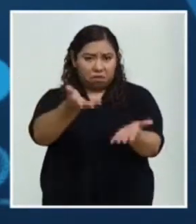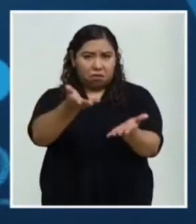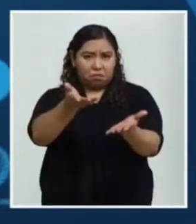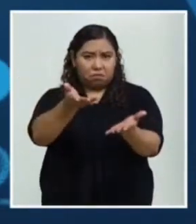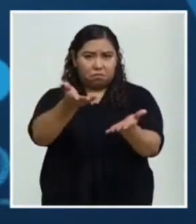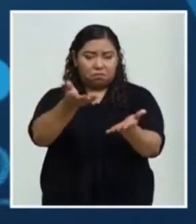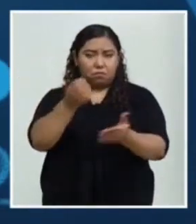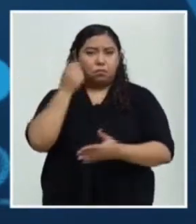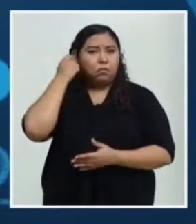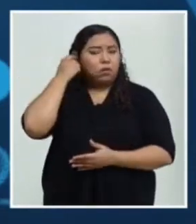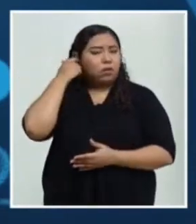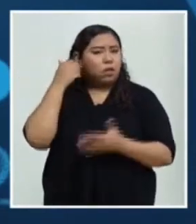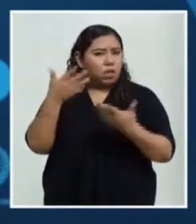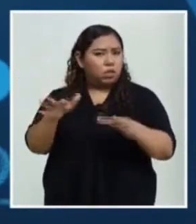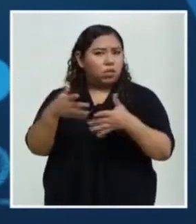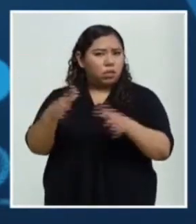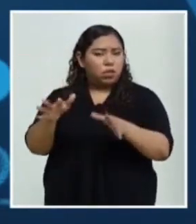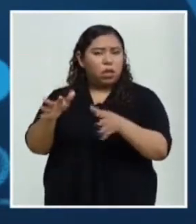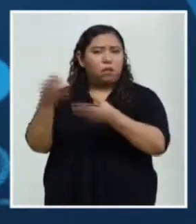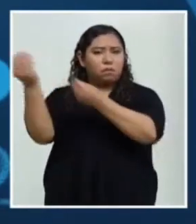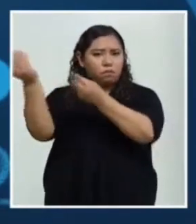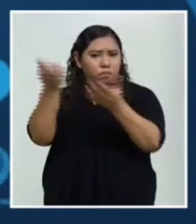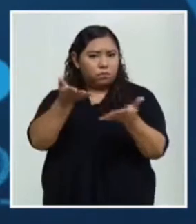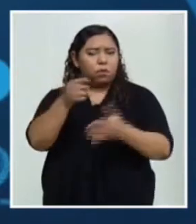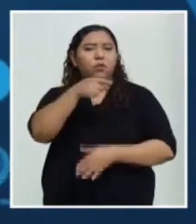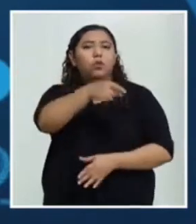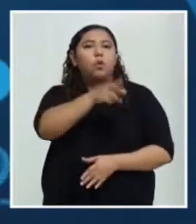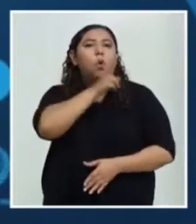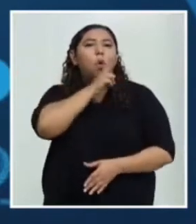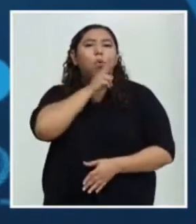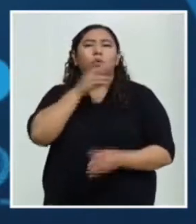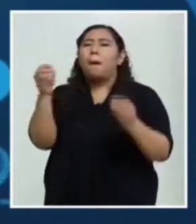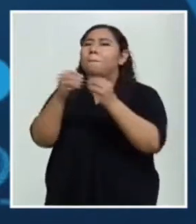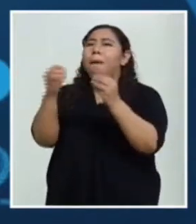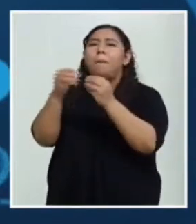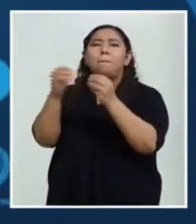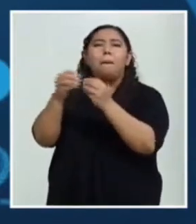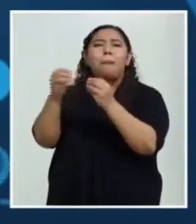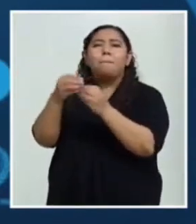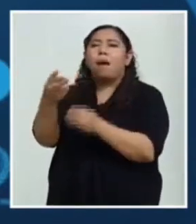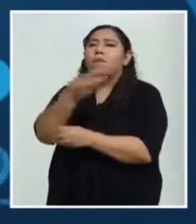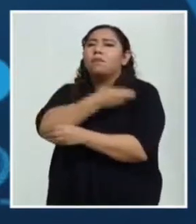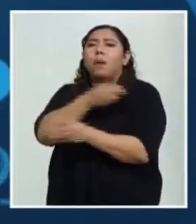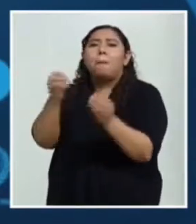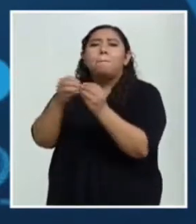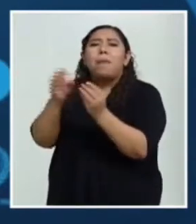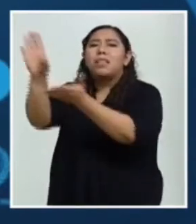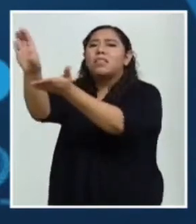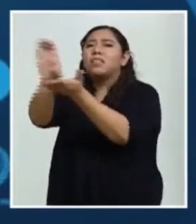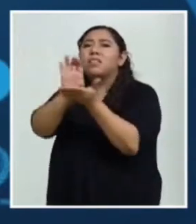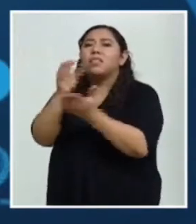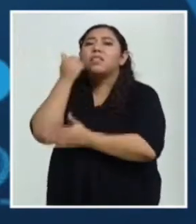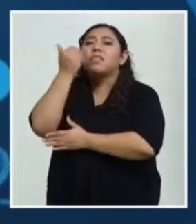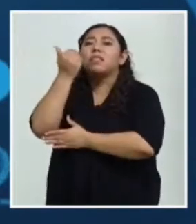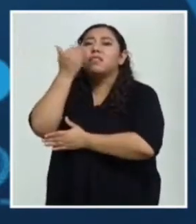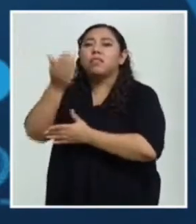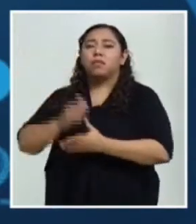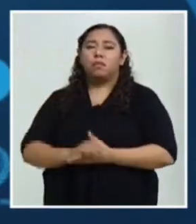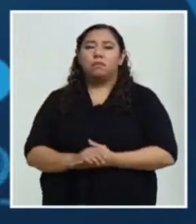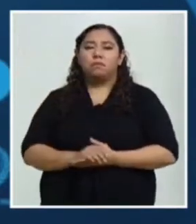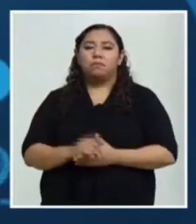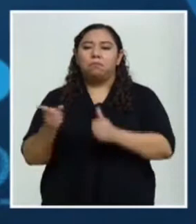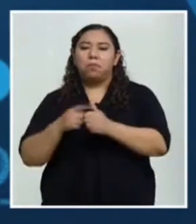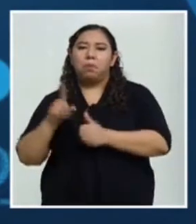pero ya me informó que tiene Honduras el interés de recibir más después de los 20% iniciales.